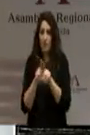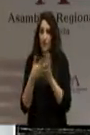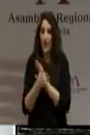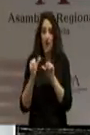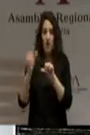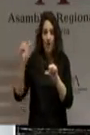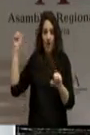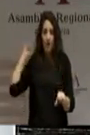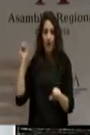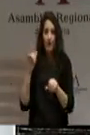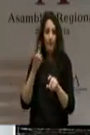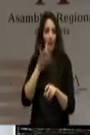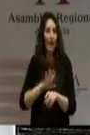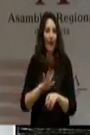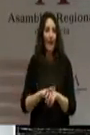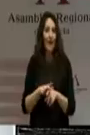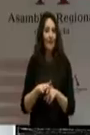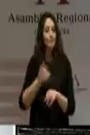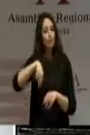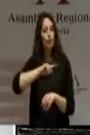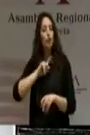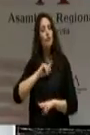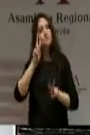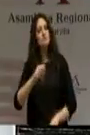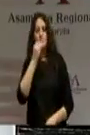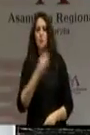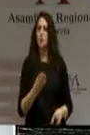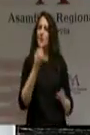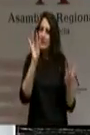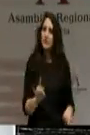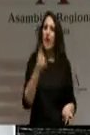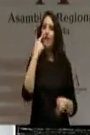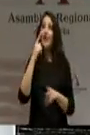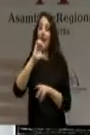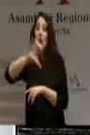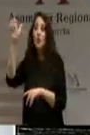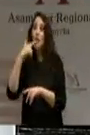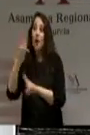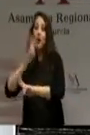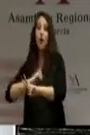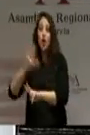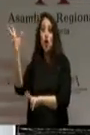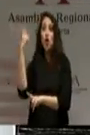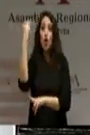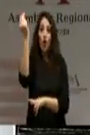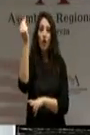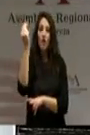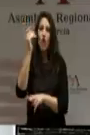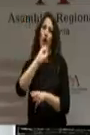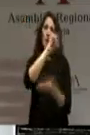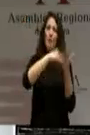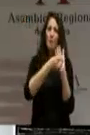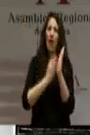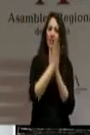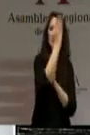demos por bueno que sí. Porque si se dice no desde Europa, ¿cuál es el plan B, señor Garre? ¿Qué vamos a